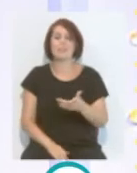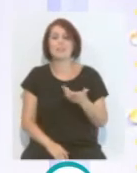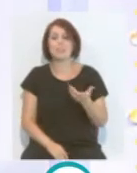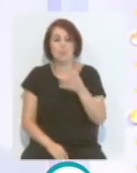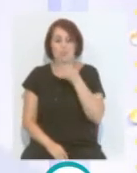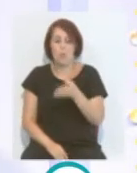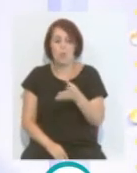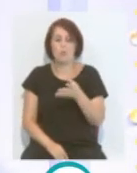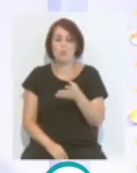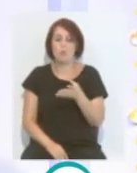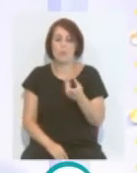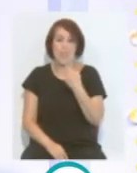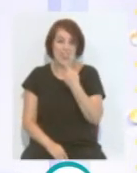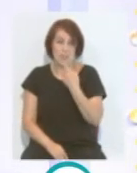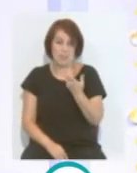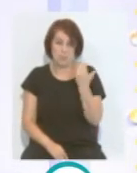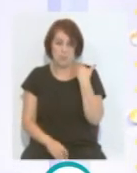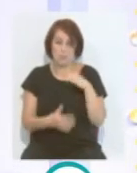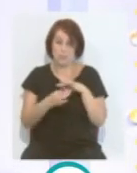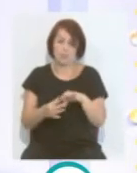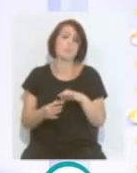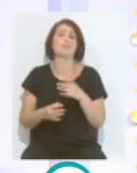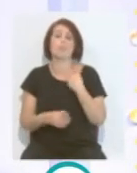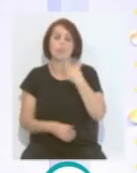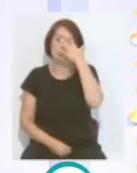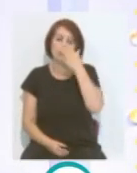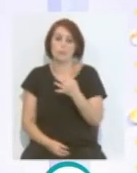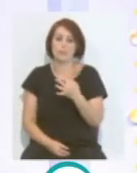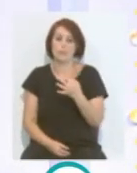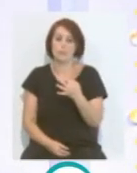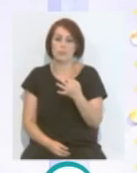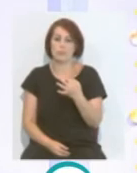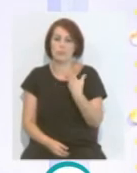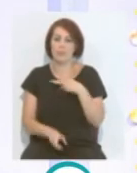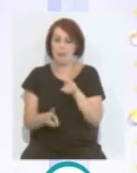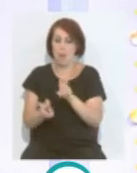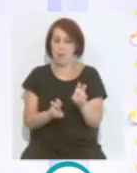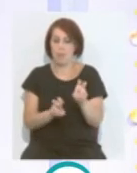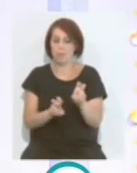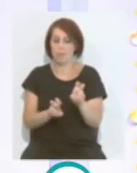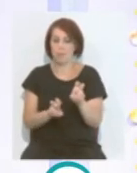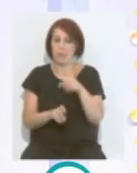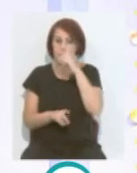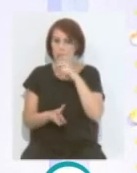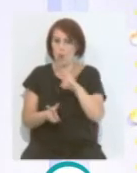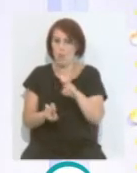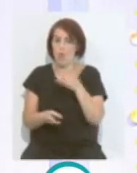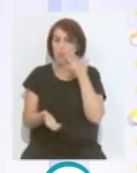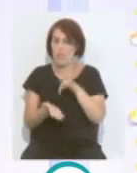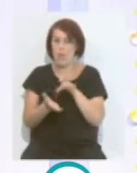Con respecto a lo que decías, yo sí que creo que el tema de lo del Año Nuevo,